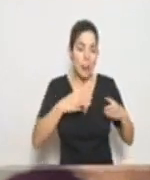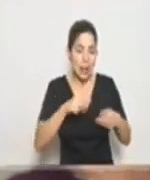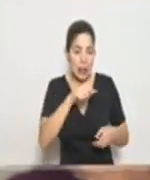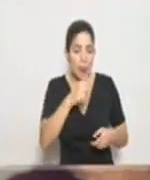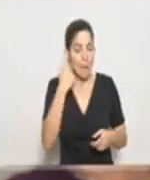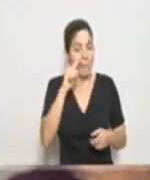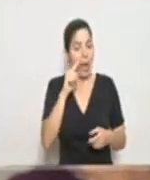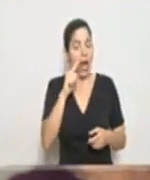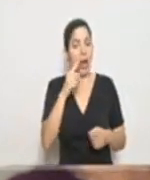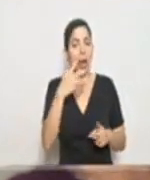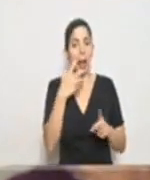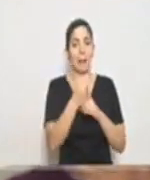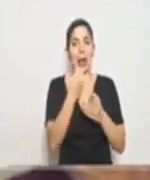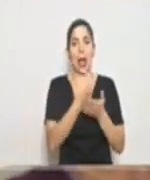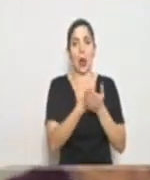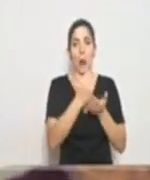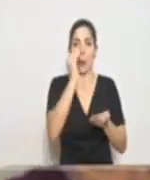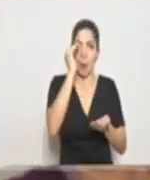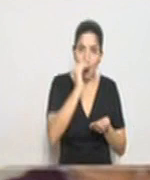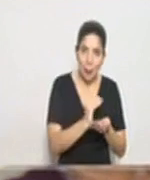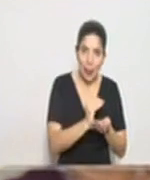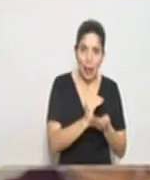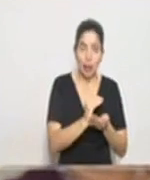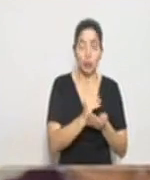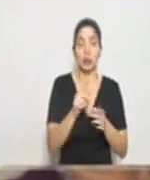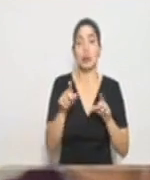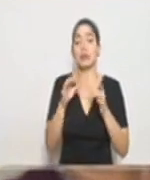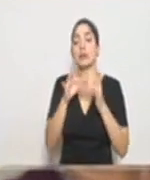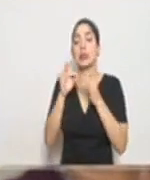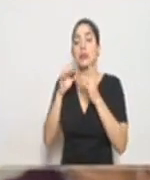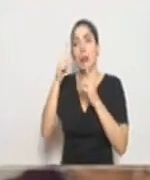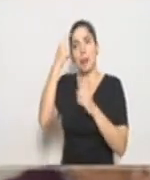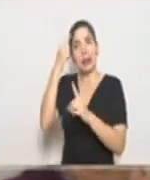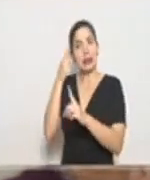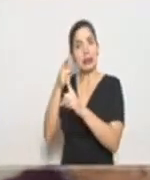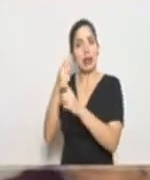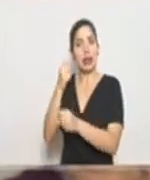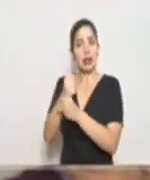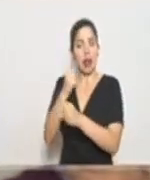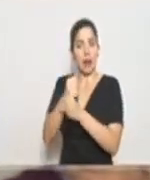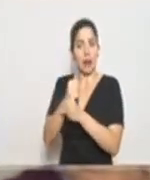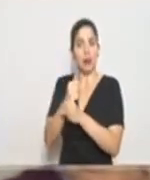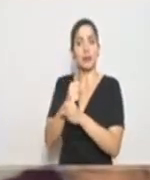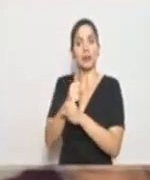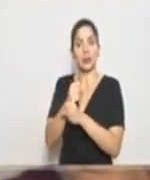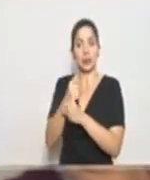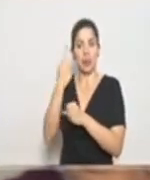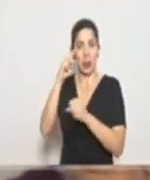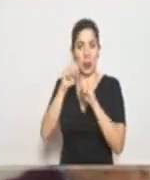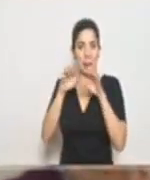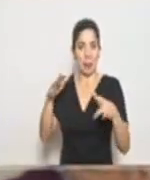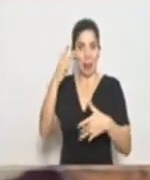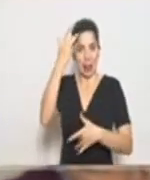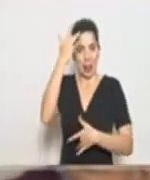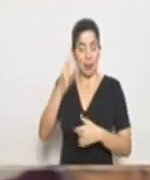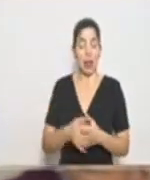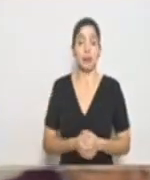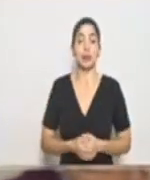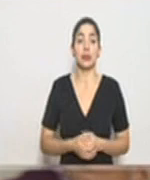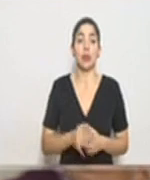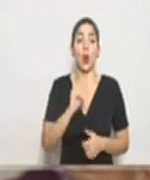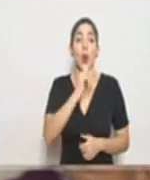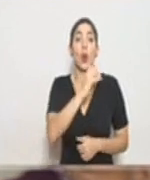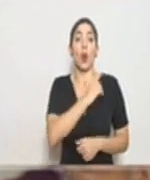mitigar el impacto económico y especialmente sobre el empleo que se dé en esta pandemia. Lo que